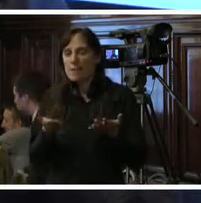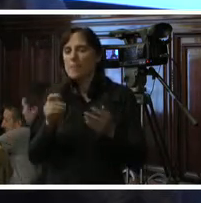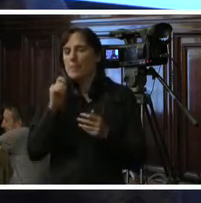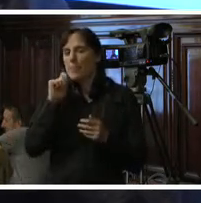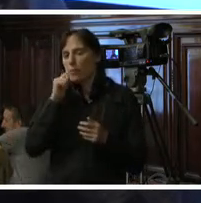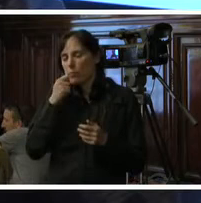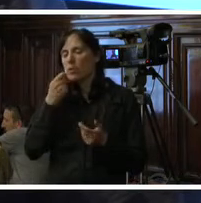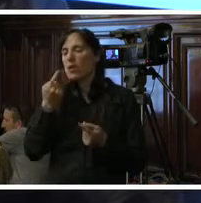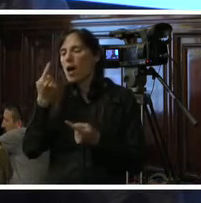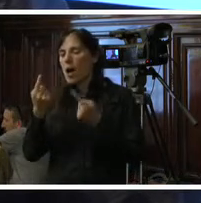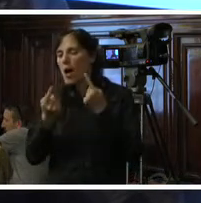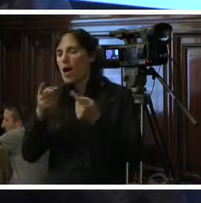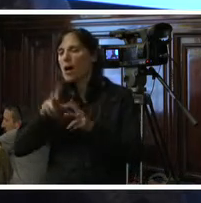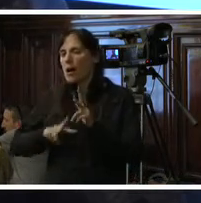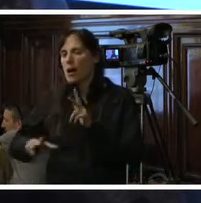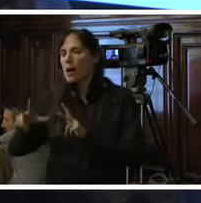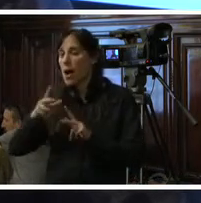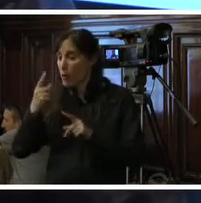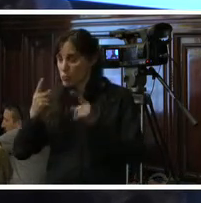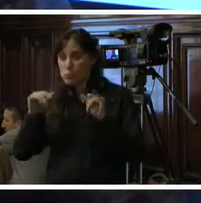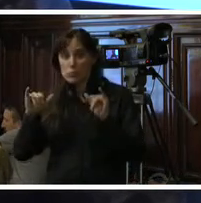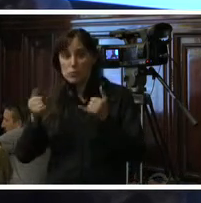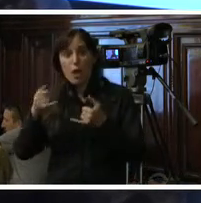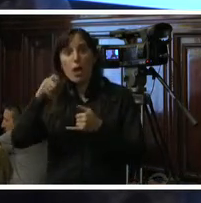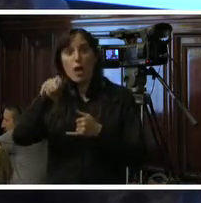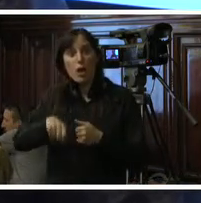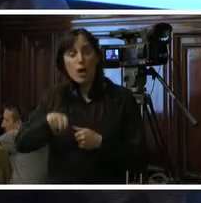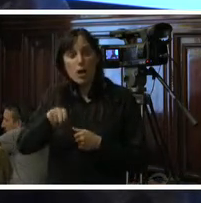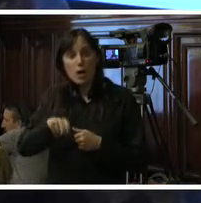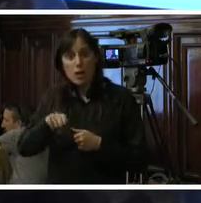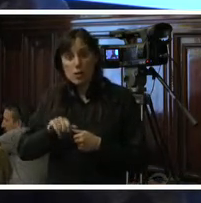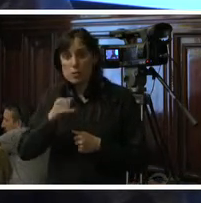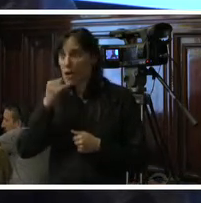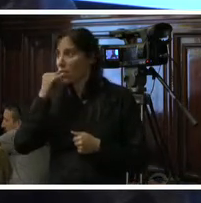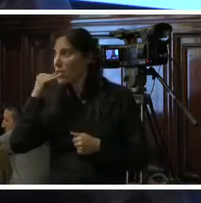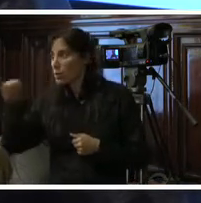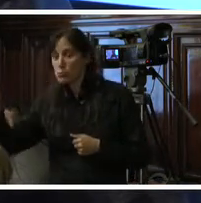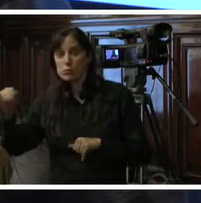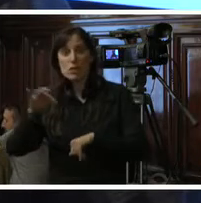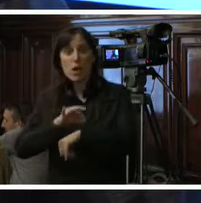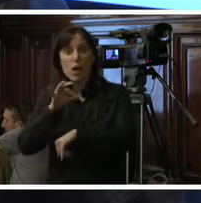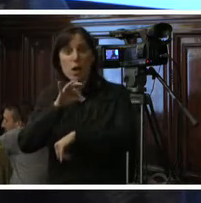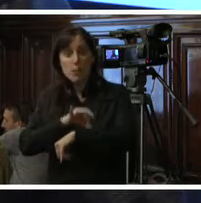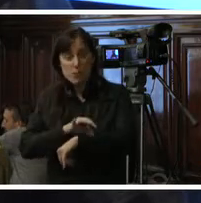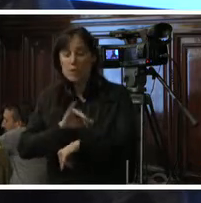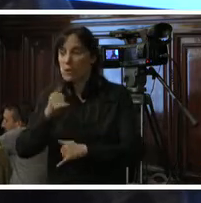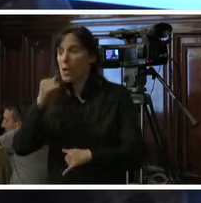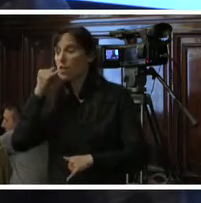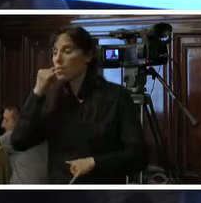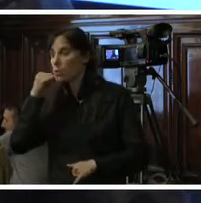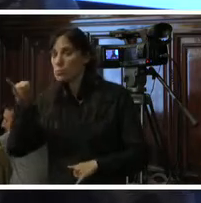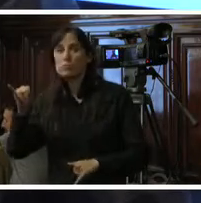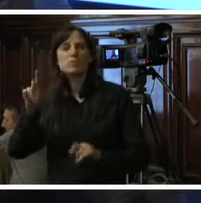posibles casos que se estén judicializando en los distintos países de víctimas del SICA en relación con derechos sexuales y